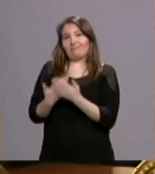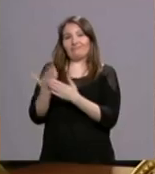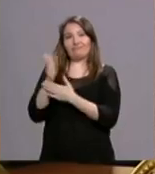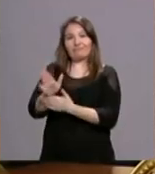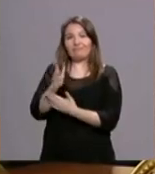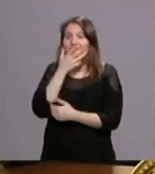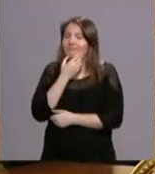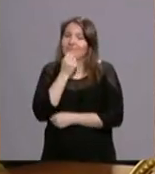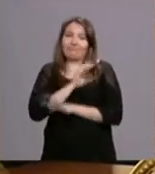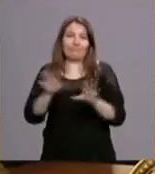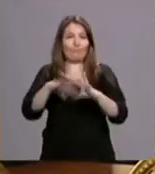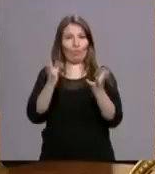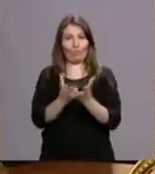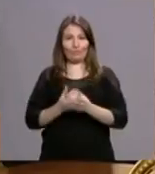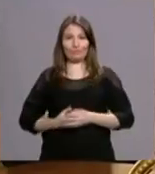este mundo.